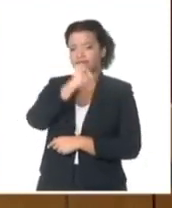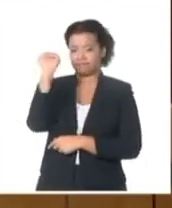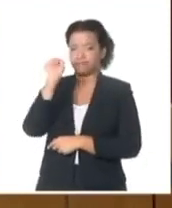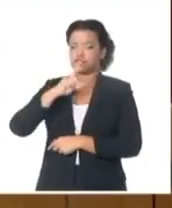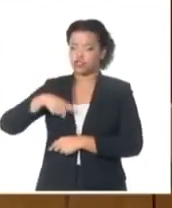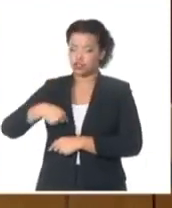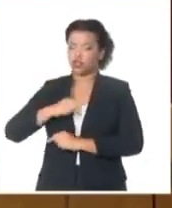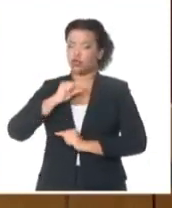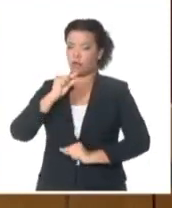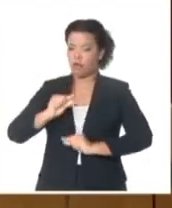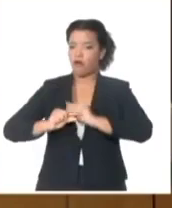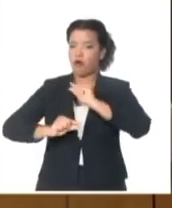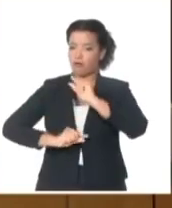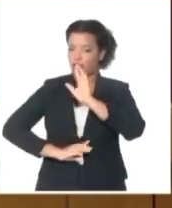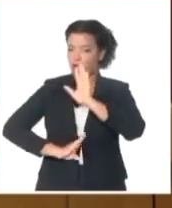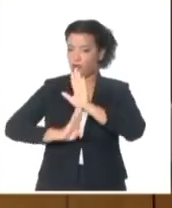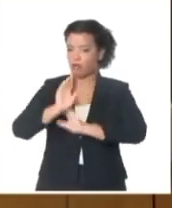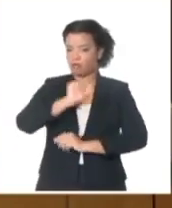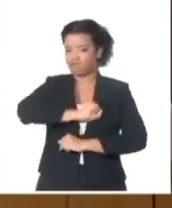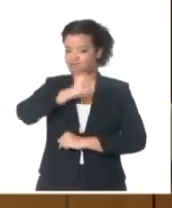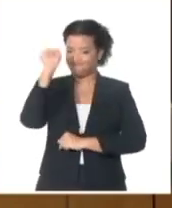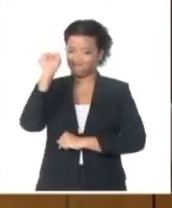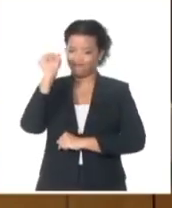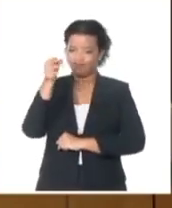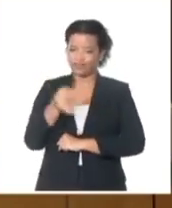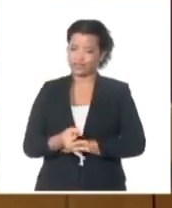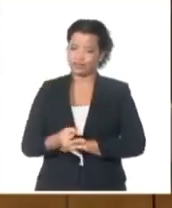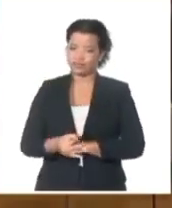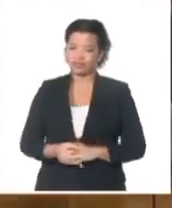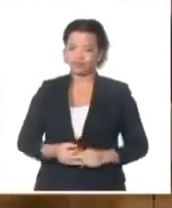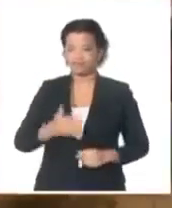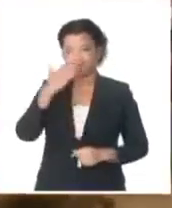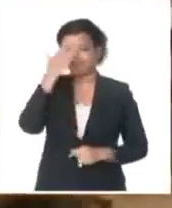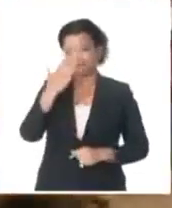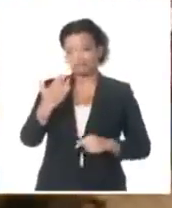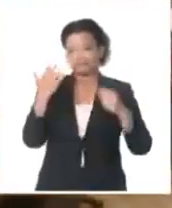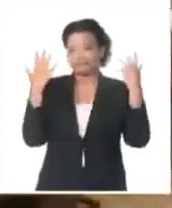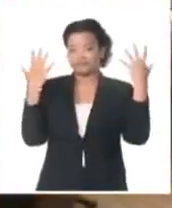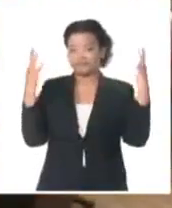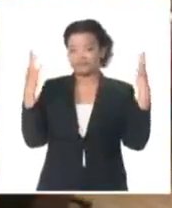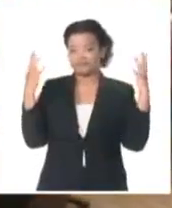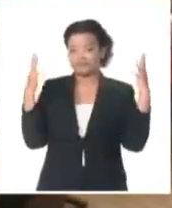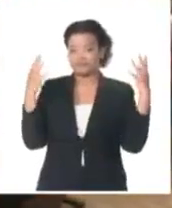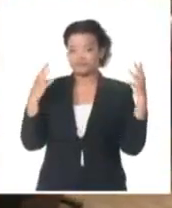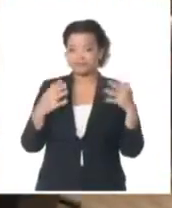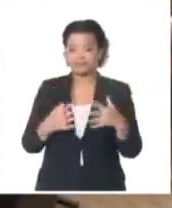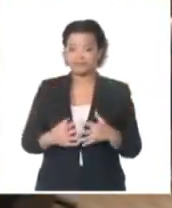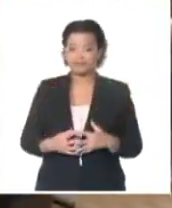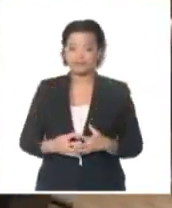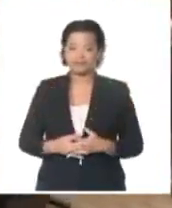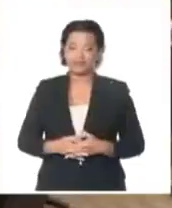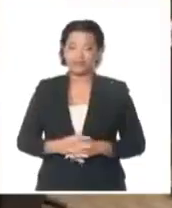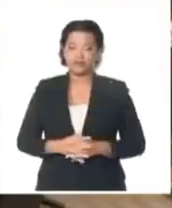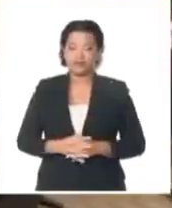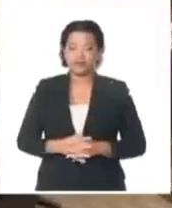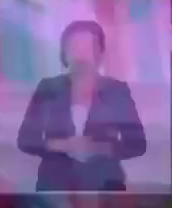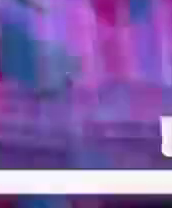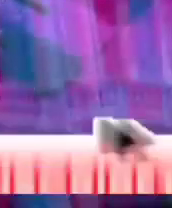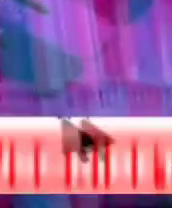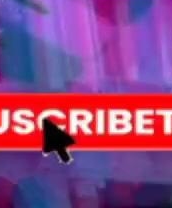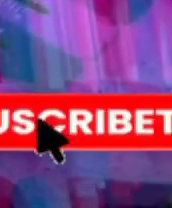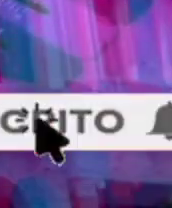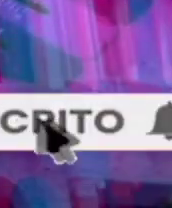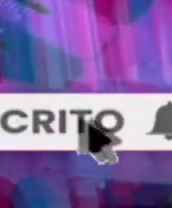adelante, hasta la victoria, siempre. Muchas gracias. Bernardo Espinosa, Sistema Informativo de la